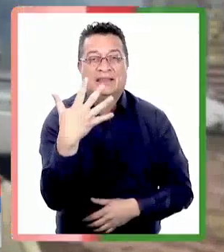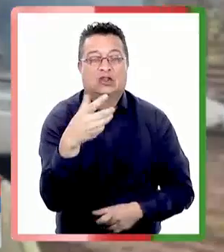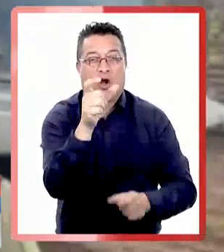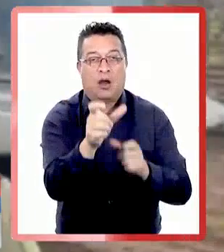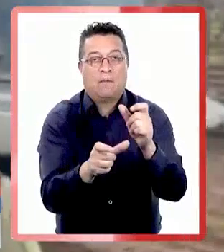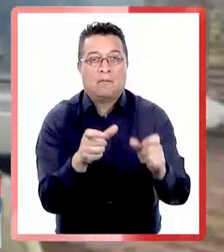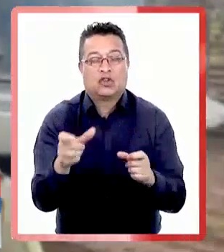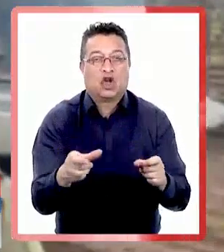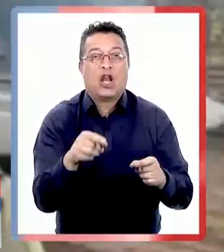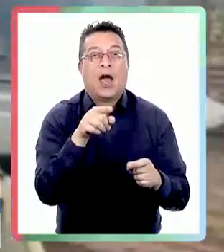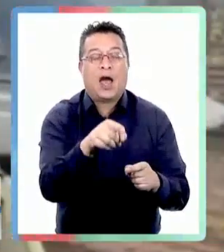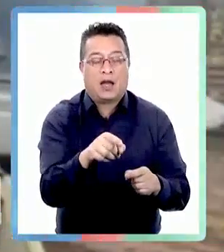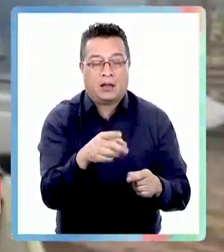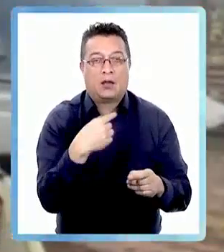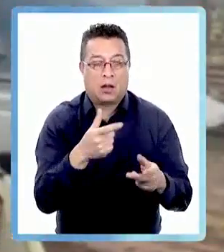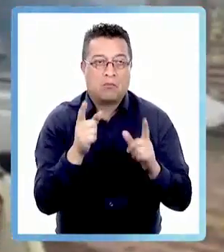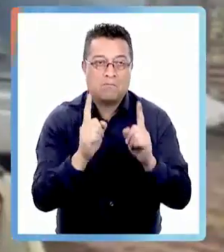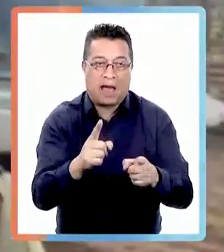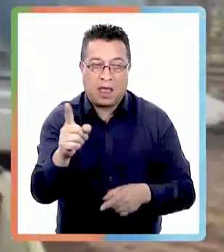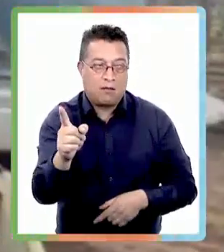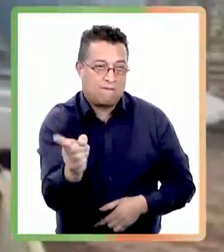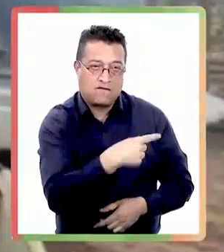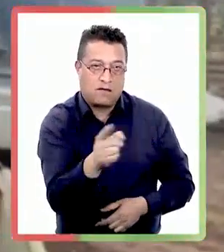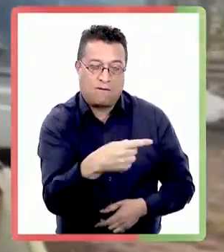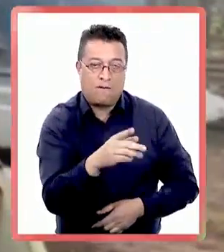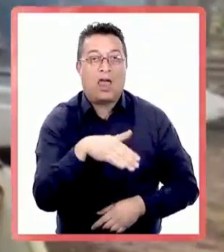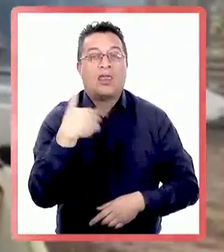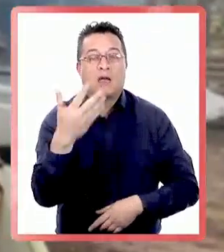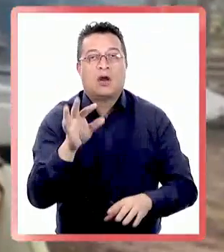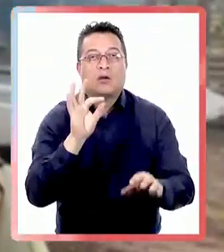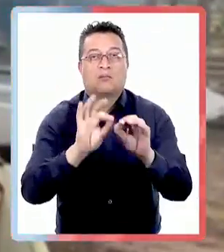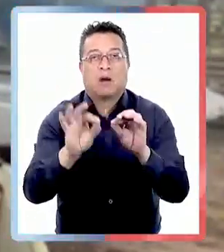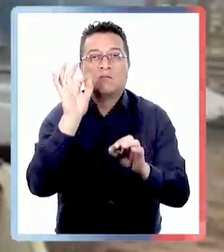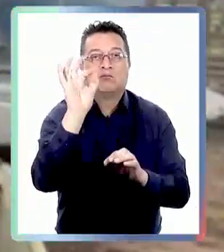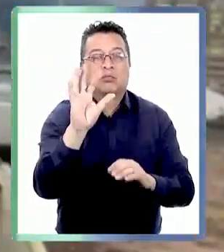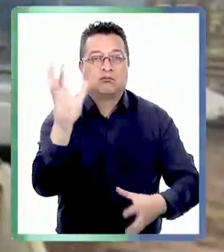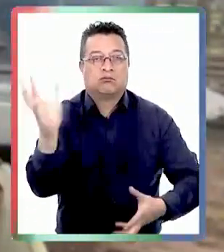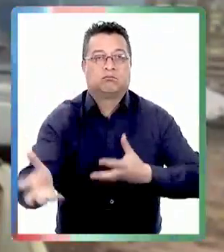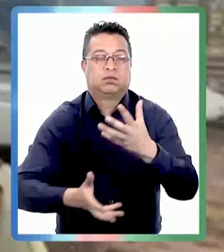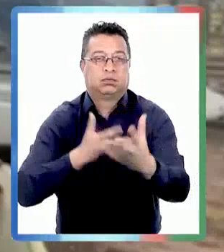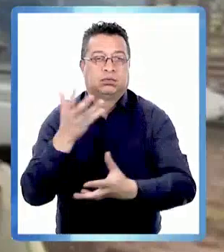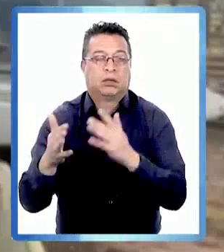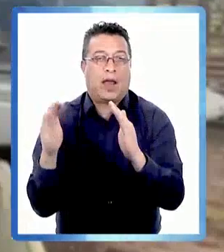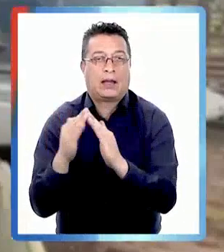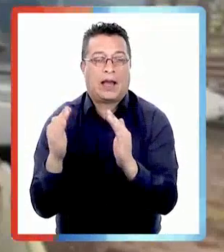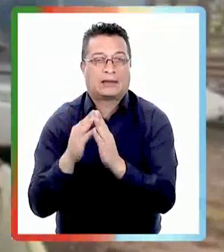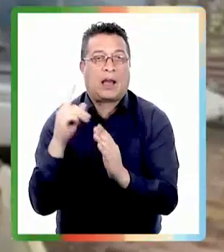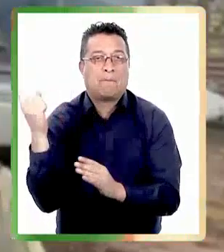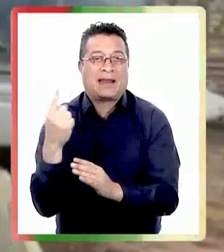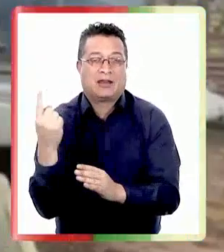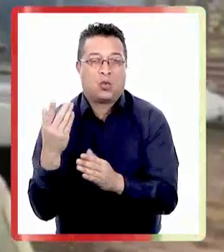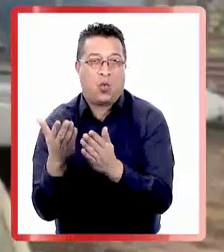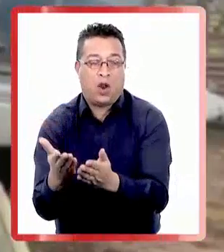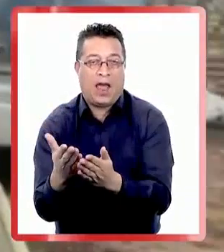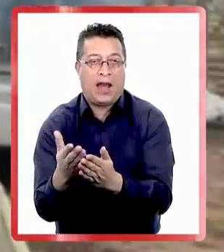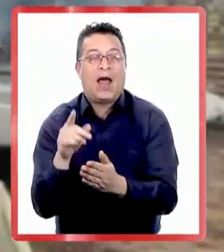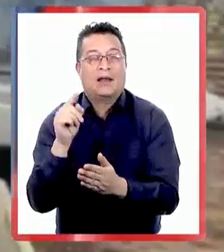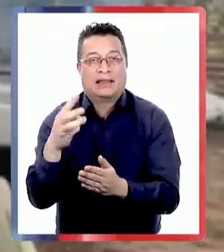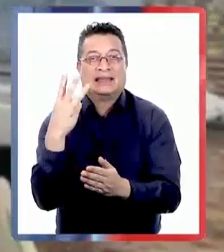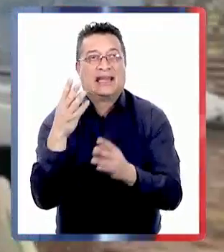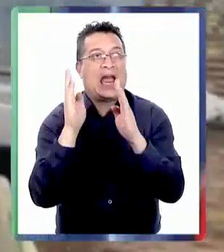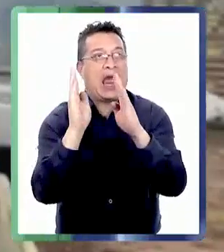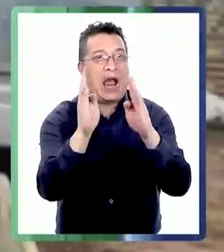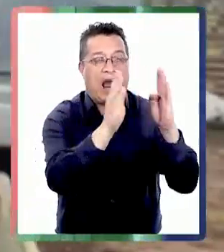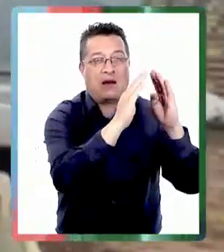personas intimidándolos a salir del domicilio y posteriormente proceder a la quema de este domicilio particular